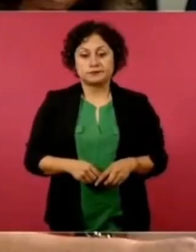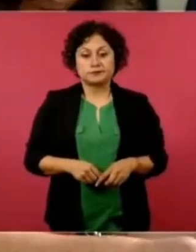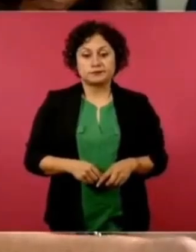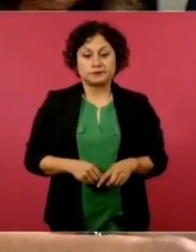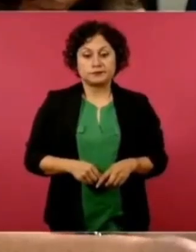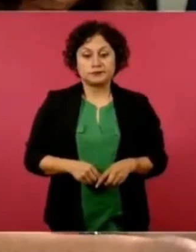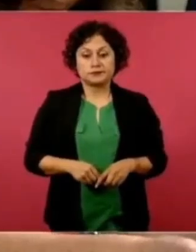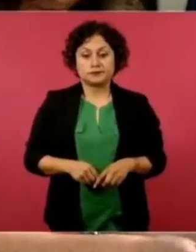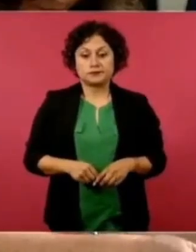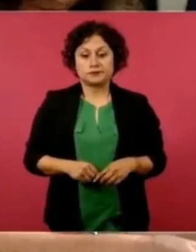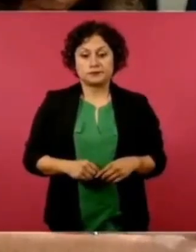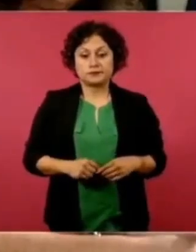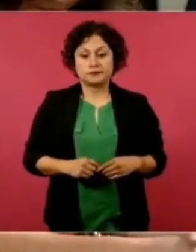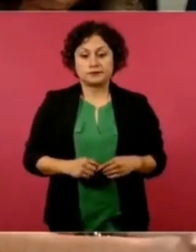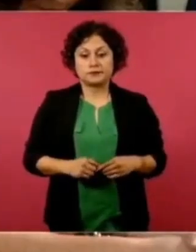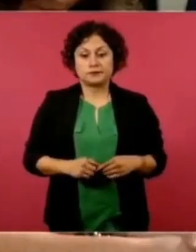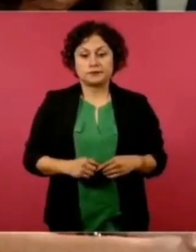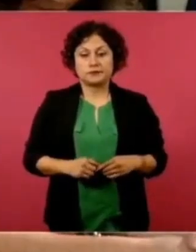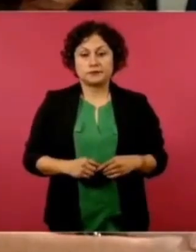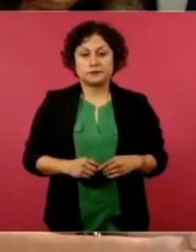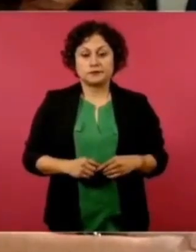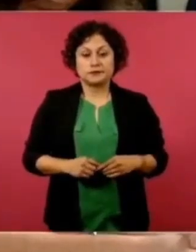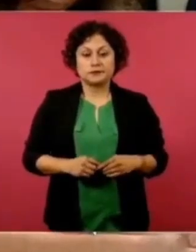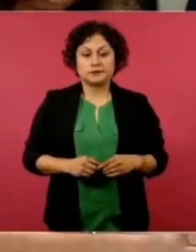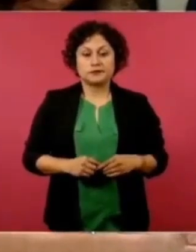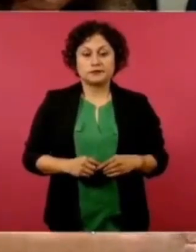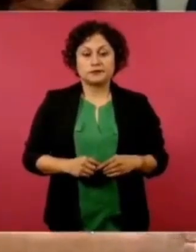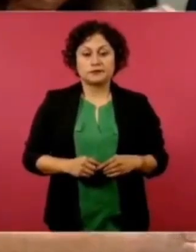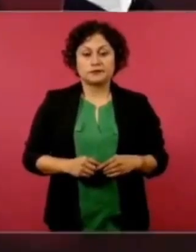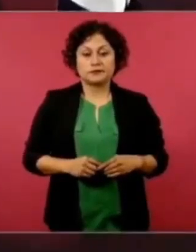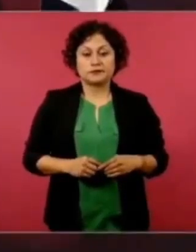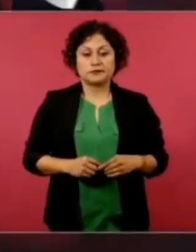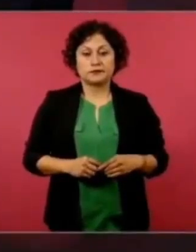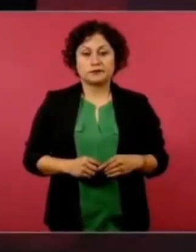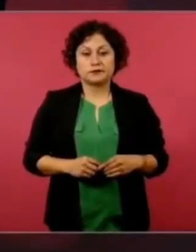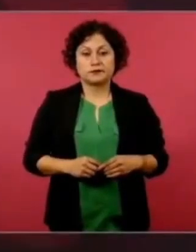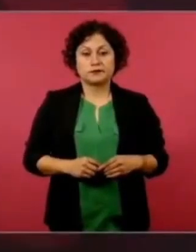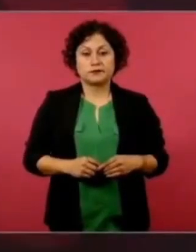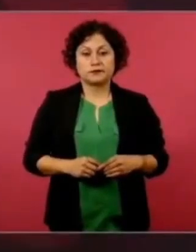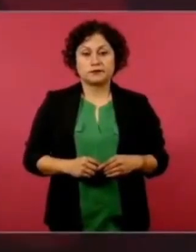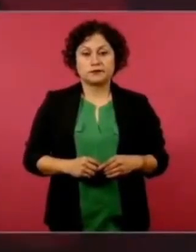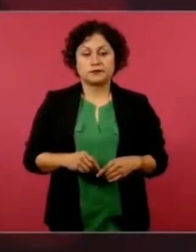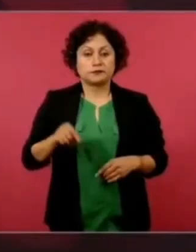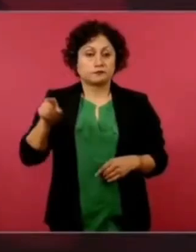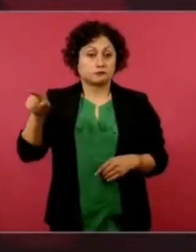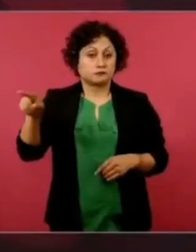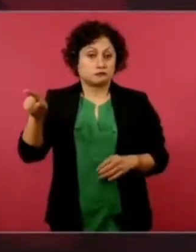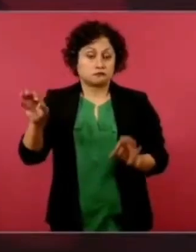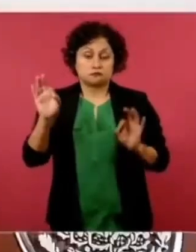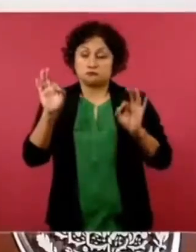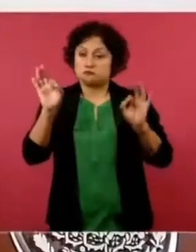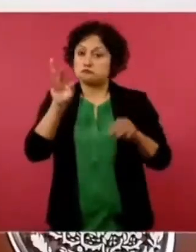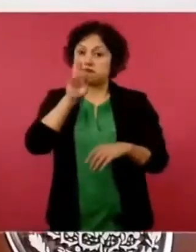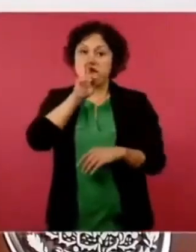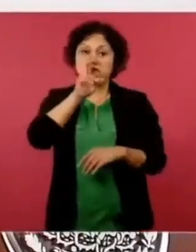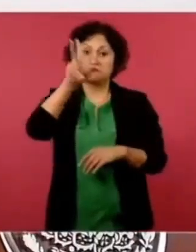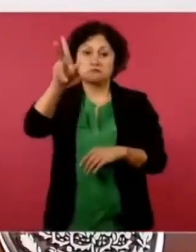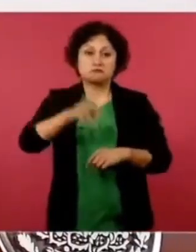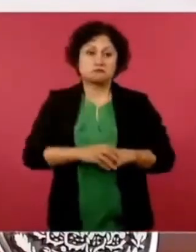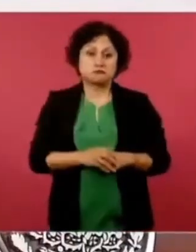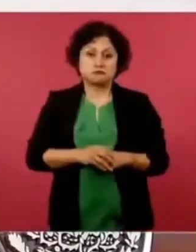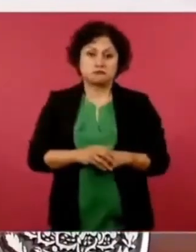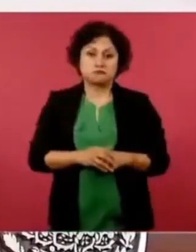Ese rebasa por la izquierda con todo respeto